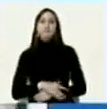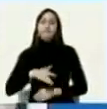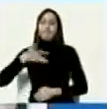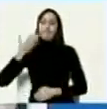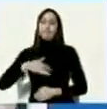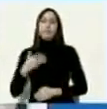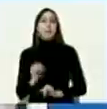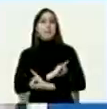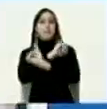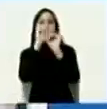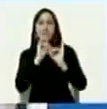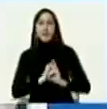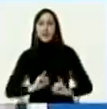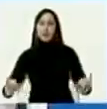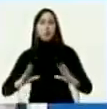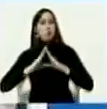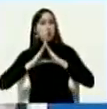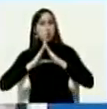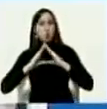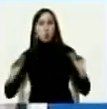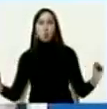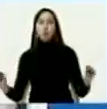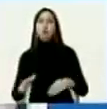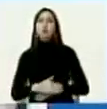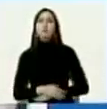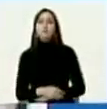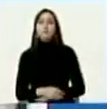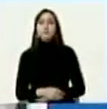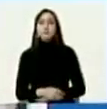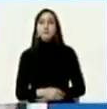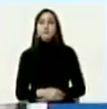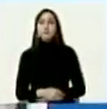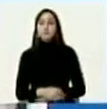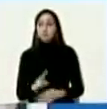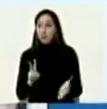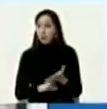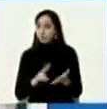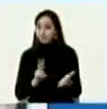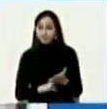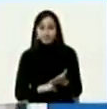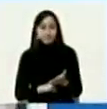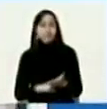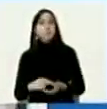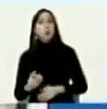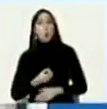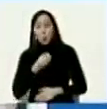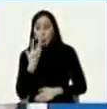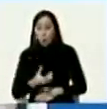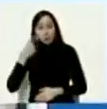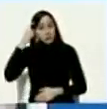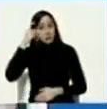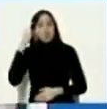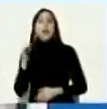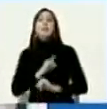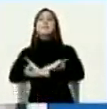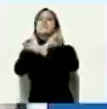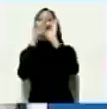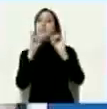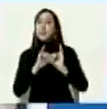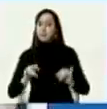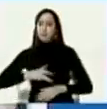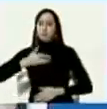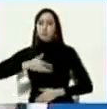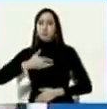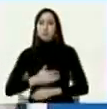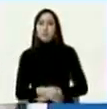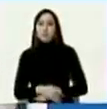nosotras y para todos ¿verdad? va a ser un día de mucha felicidad lo